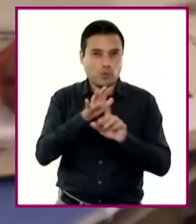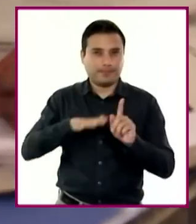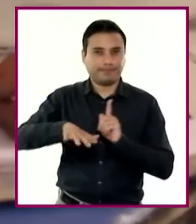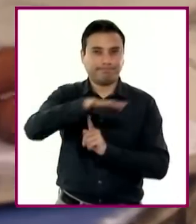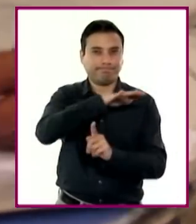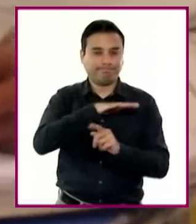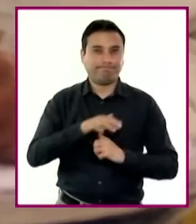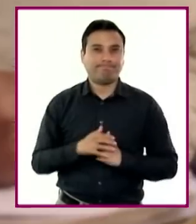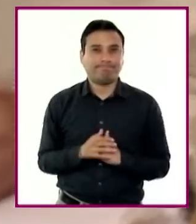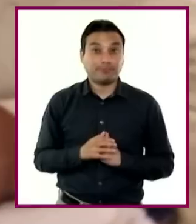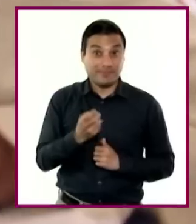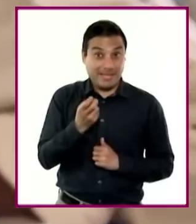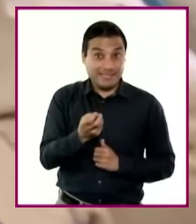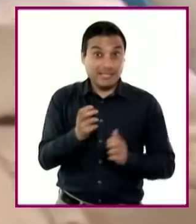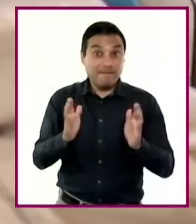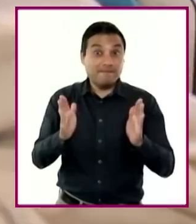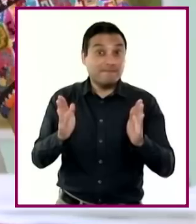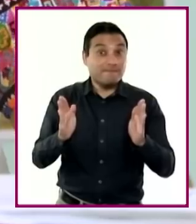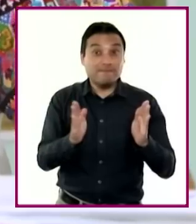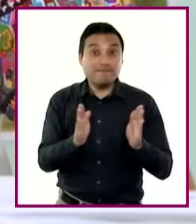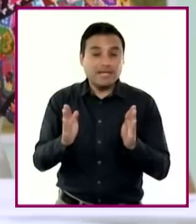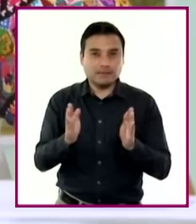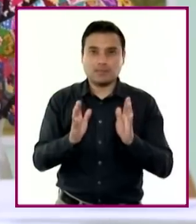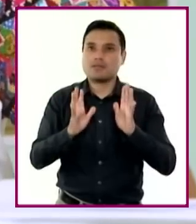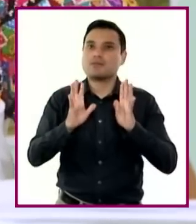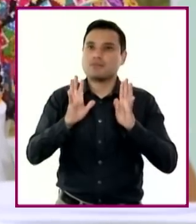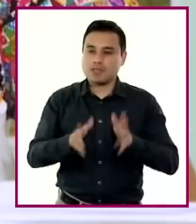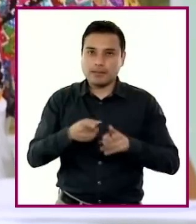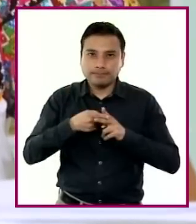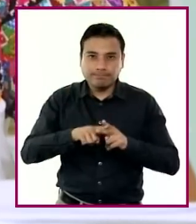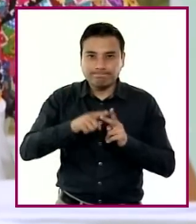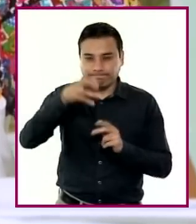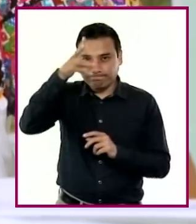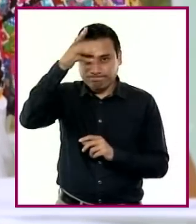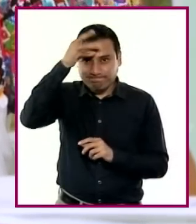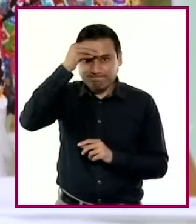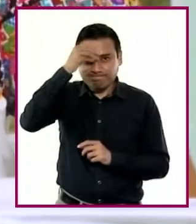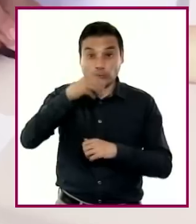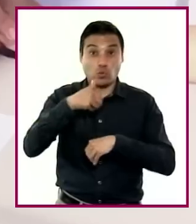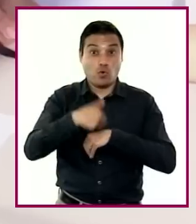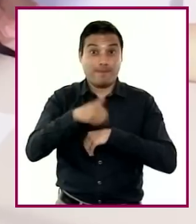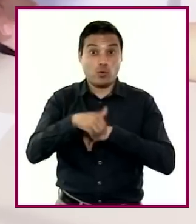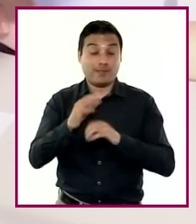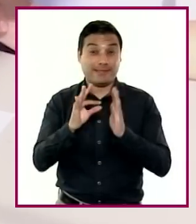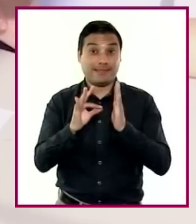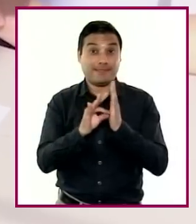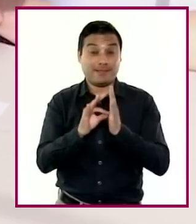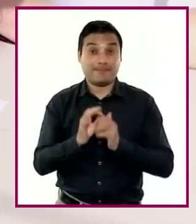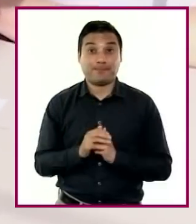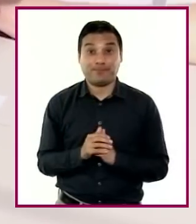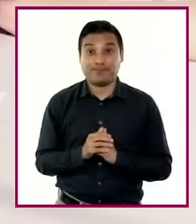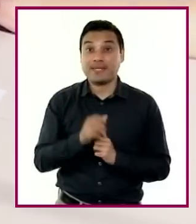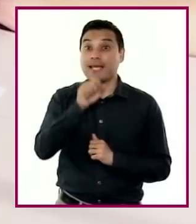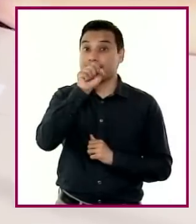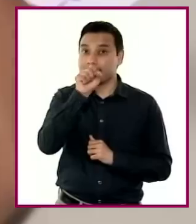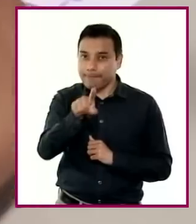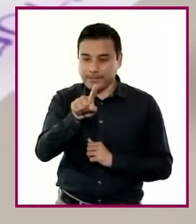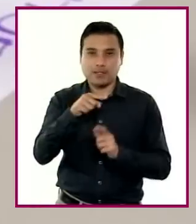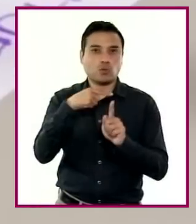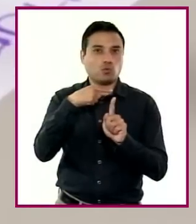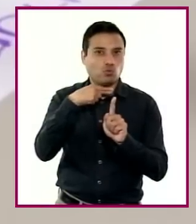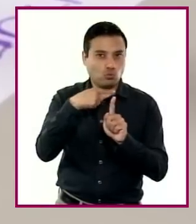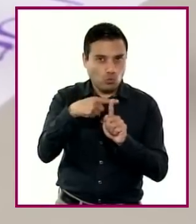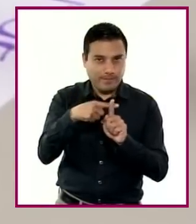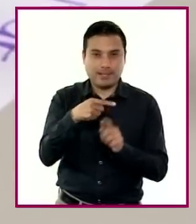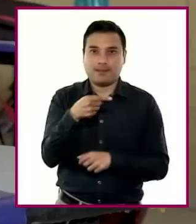esta fase, se inician en la comprensión del sistema de numeración decimal y en las nociones de suma, resta